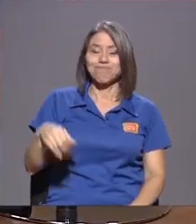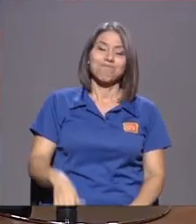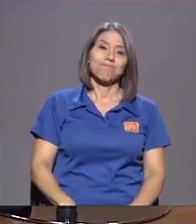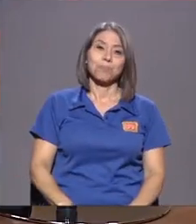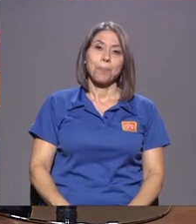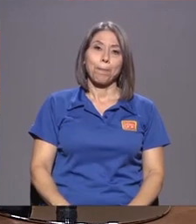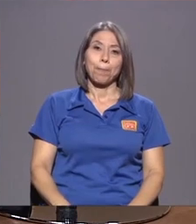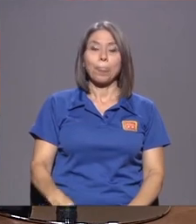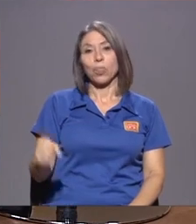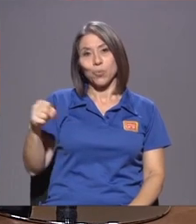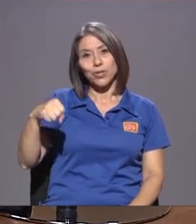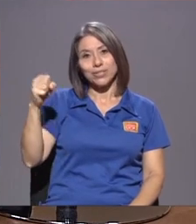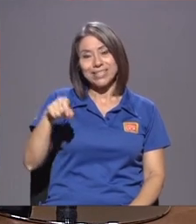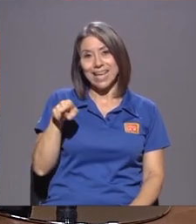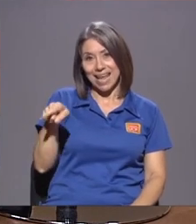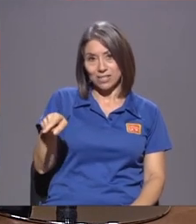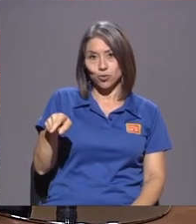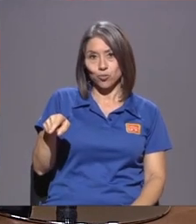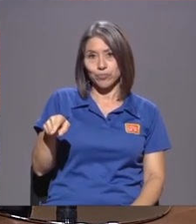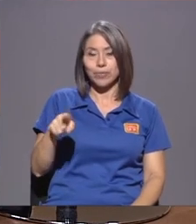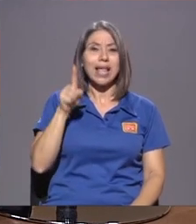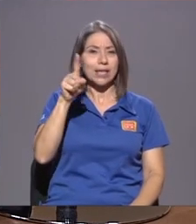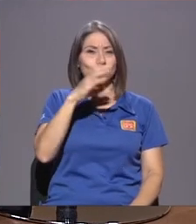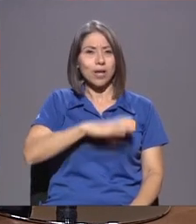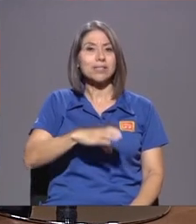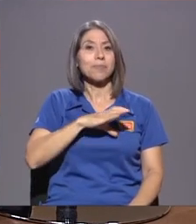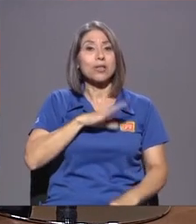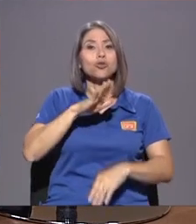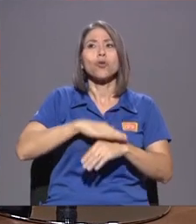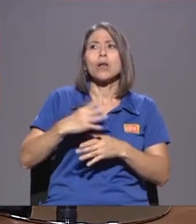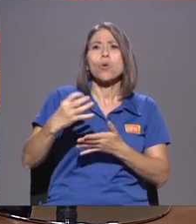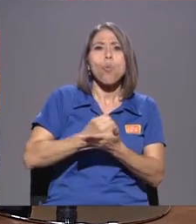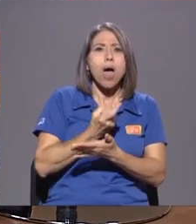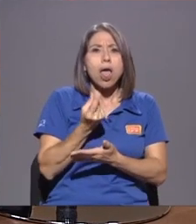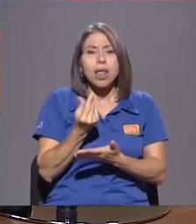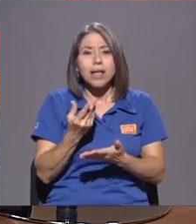Bueno Si Eso Es Un Aspecto En cuanto A costo Y el Otro Es En cuanto Alcance ¿Verdad?